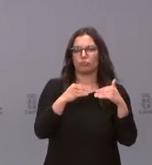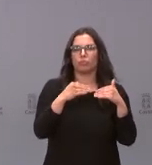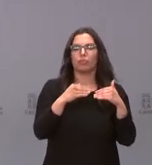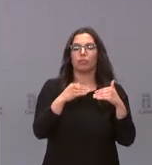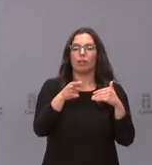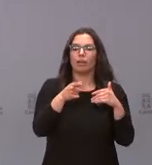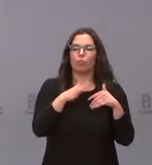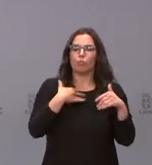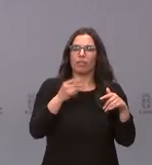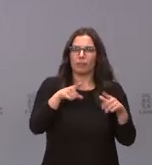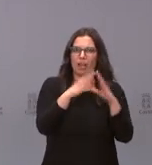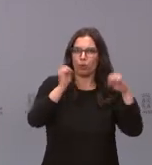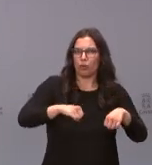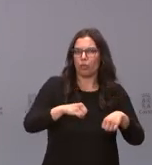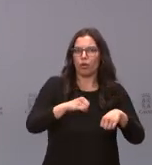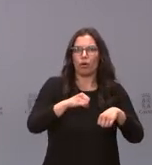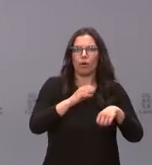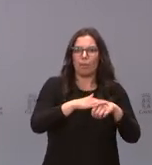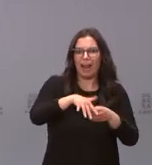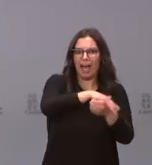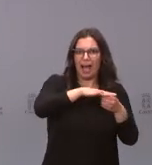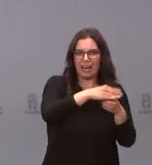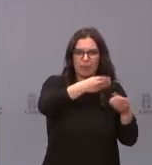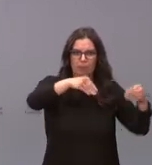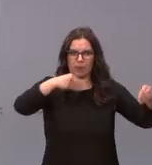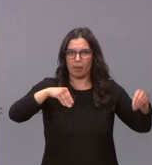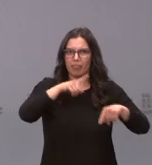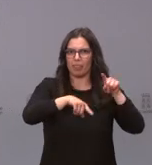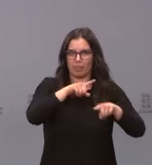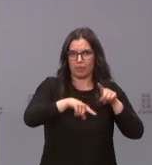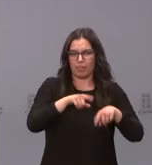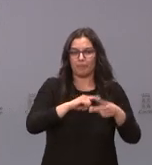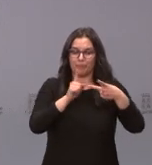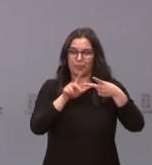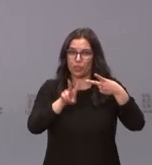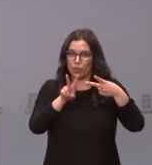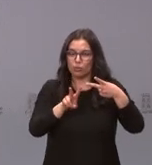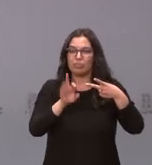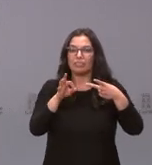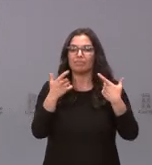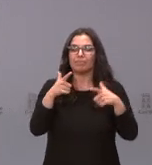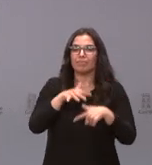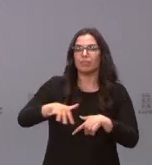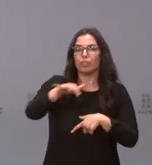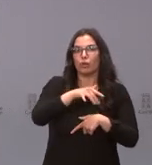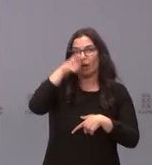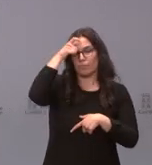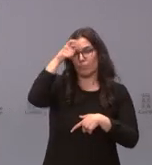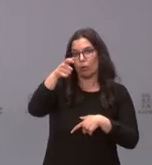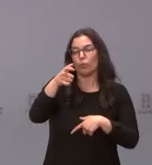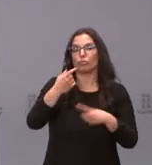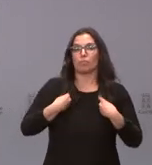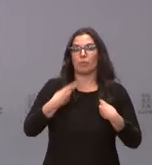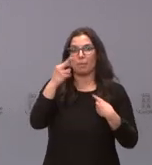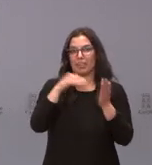virtud de acuerdos, para abarcar otras áreas adyacentes. Los parques tipo 2 son parques ubicados en municipios de menos de 20.000